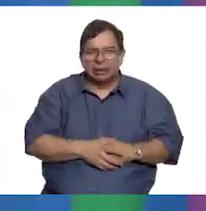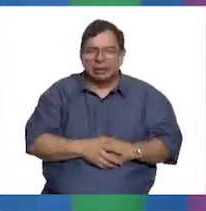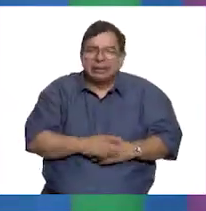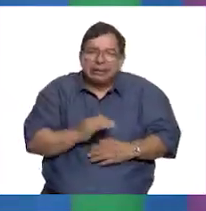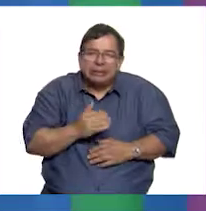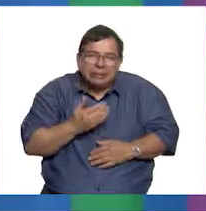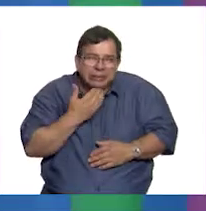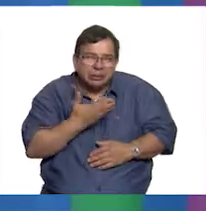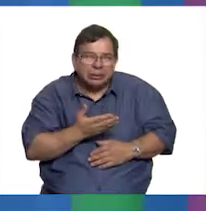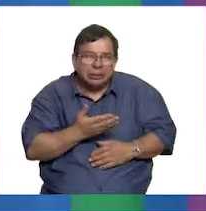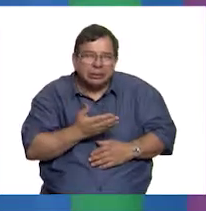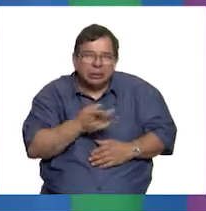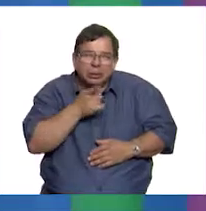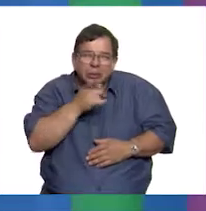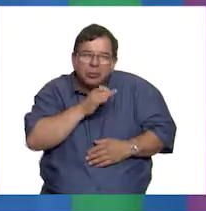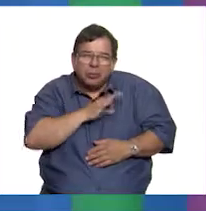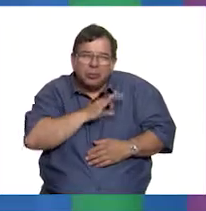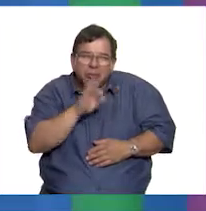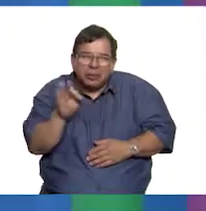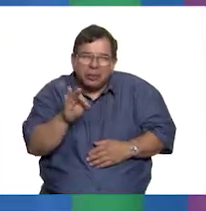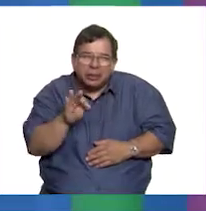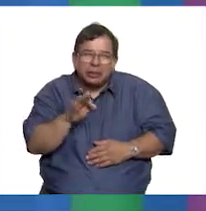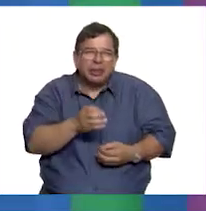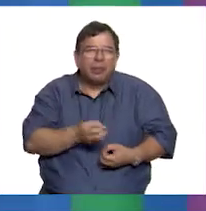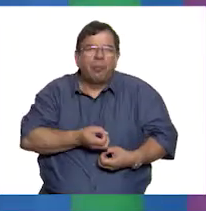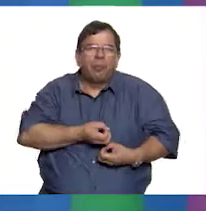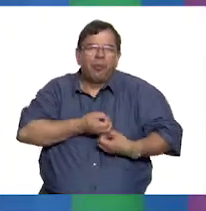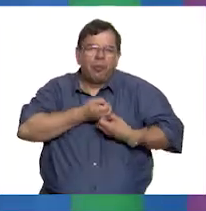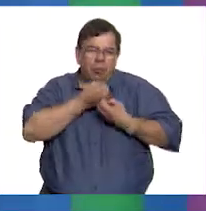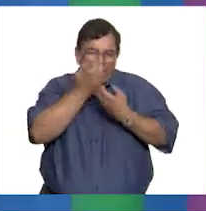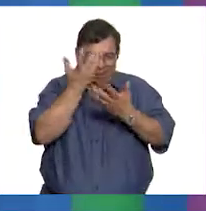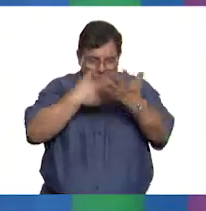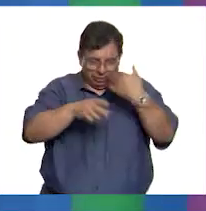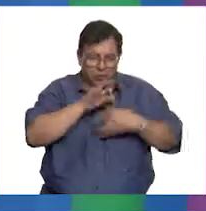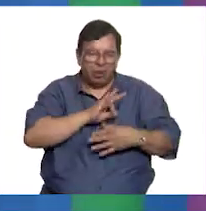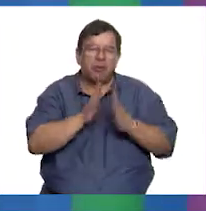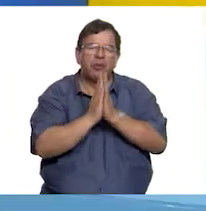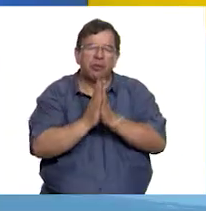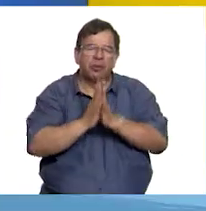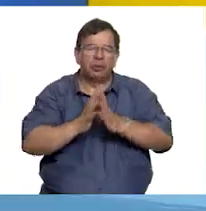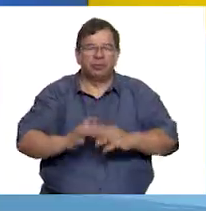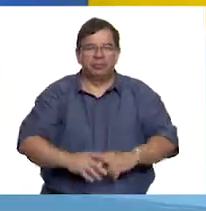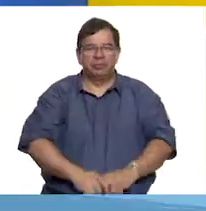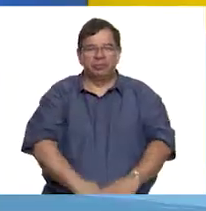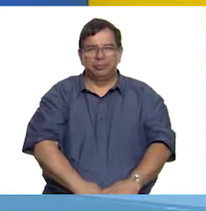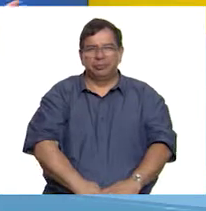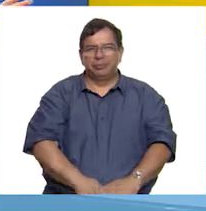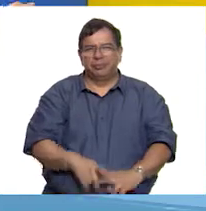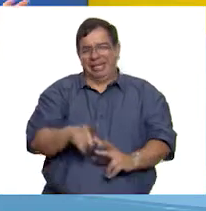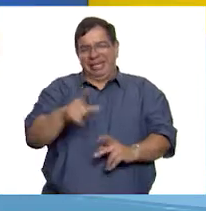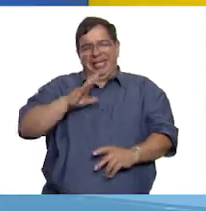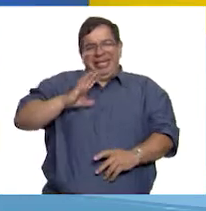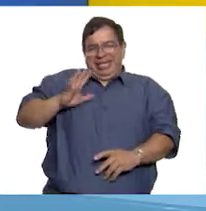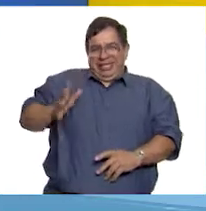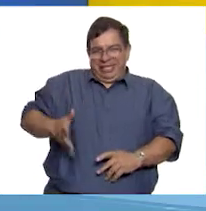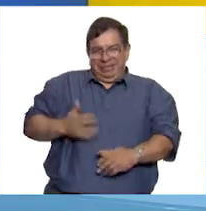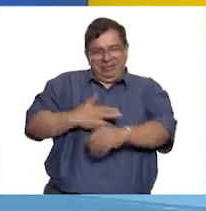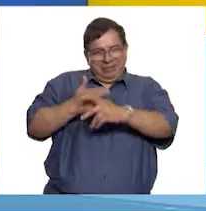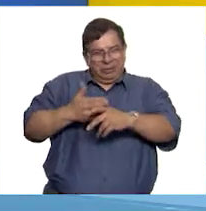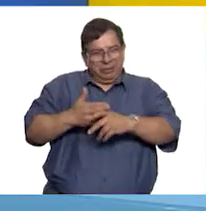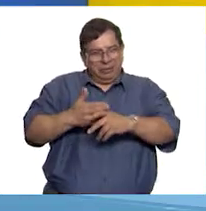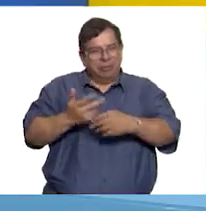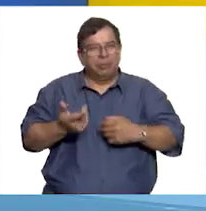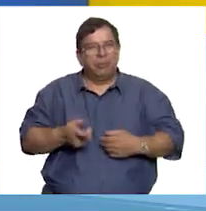mucho pedir, habría posibilidad de que nos recites uno de tus poemas. Por favor. Será un honor, pero